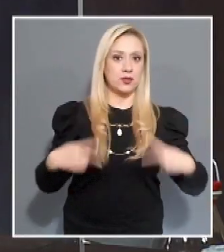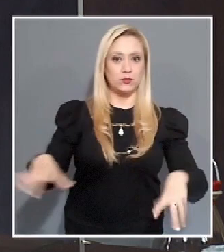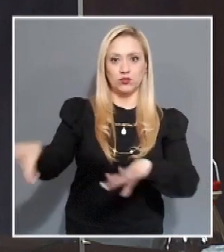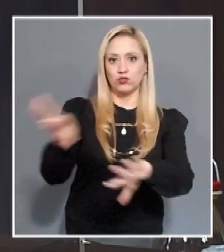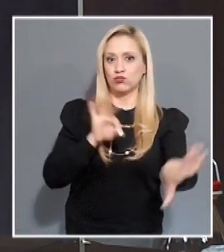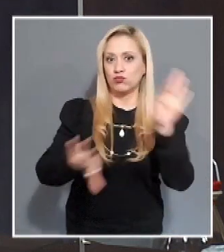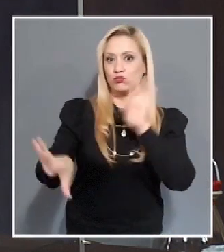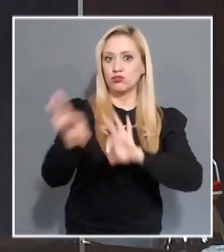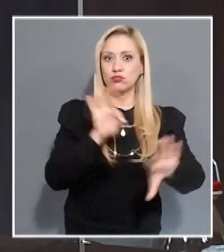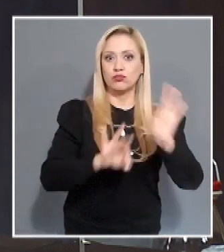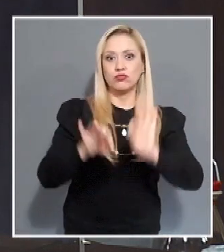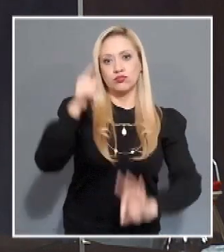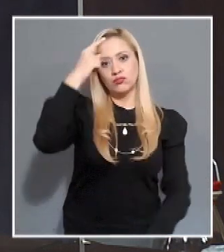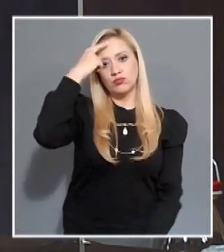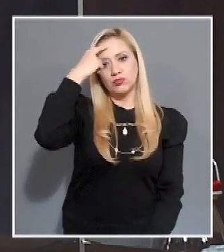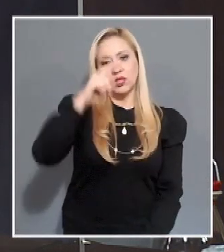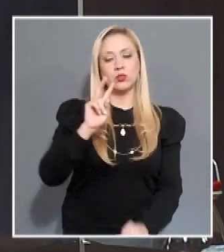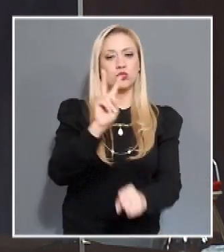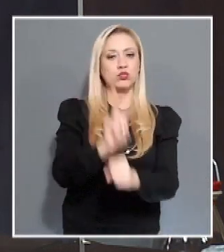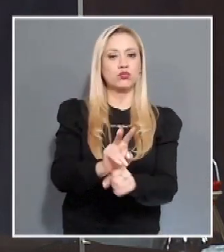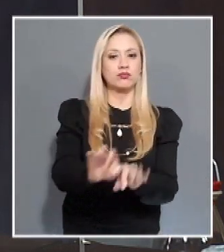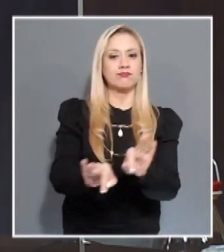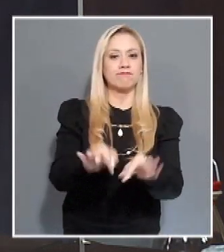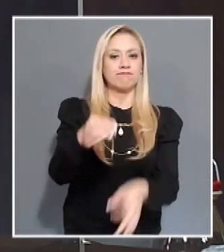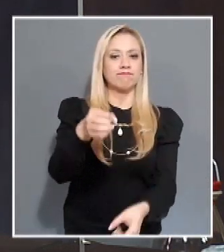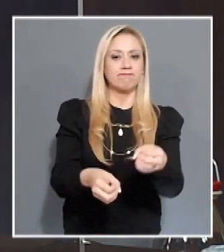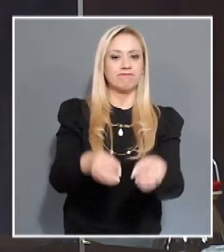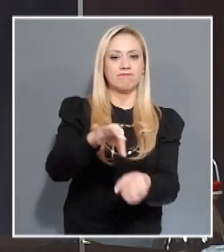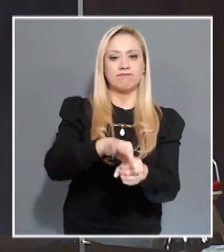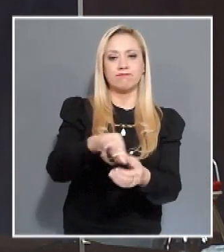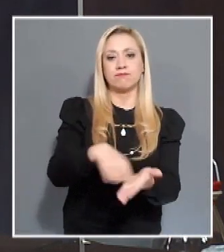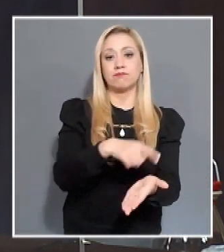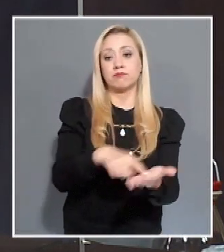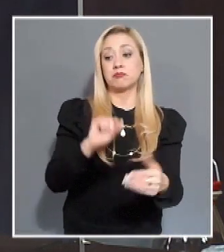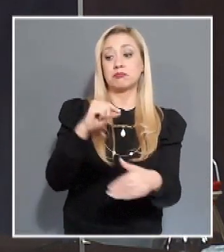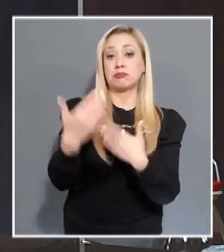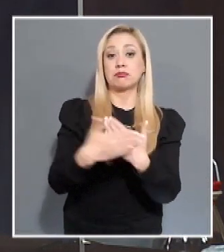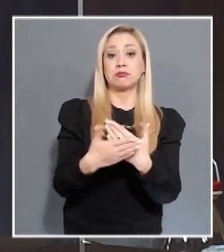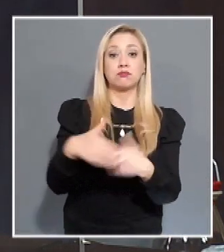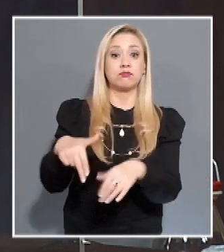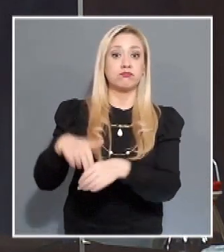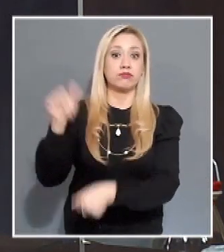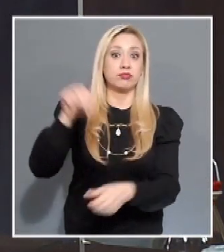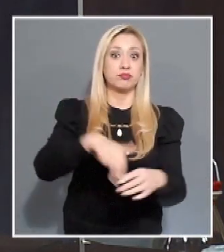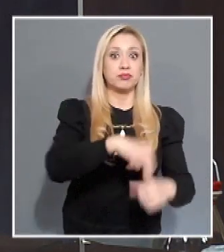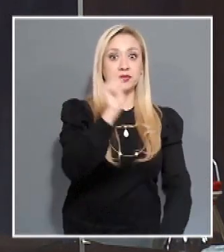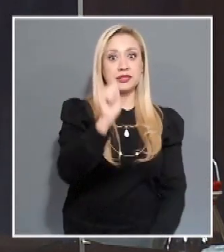de consejeros electorales del INE que quedarán vacantes. Poder Informativo, Juan Carlos González.